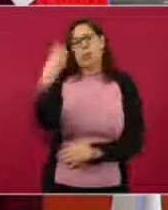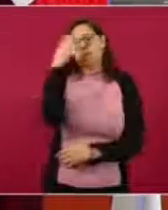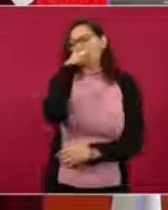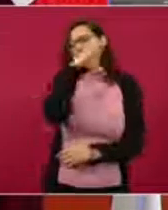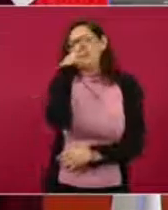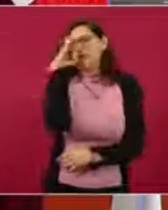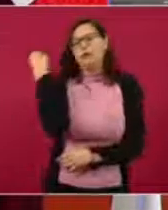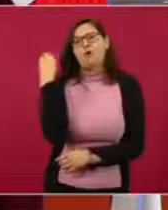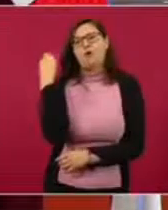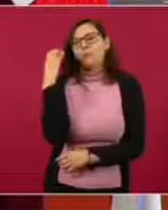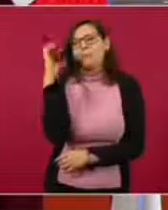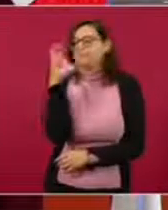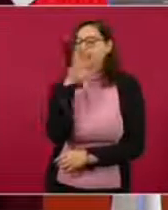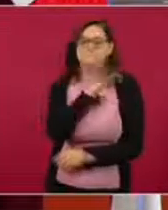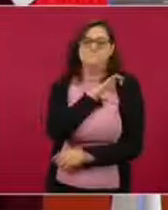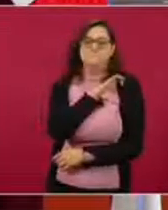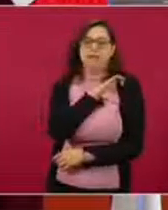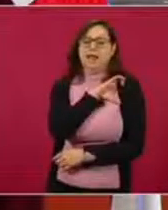estoy de acuerdo.